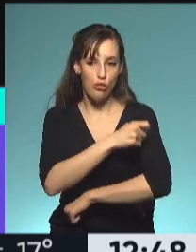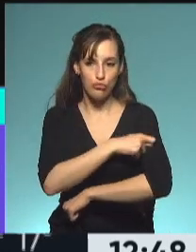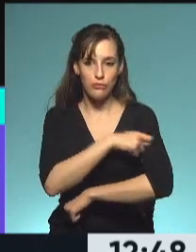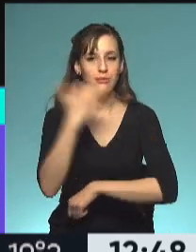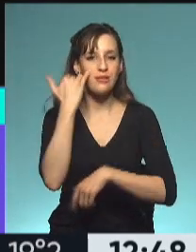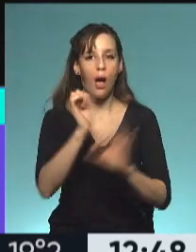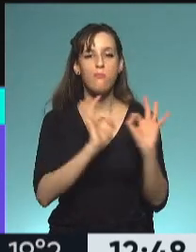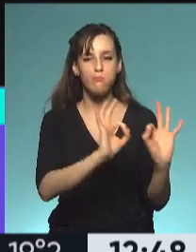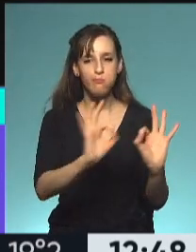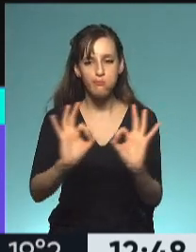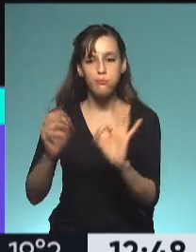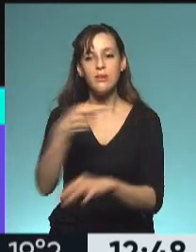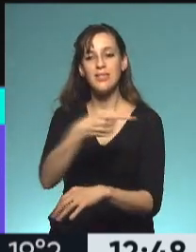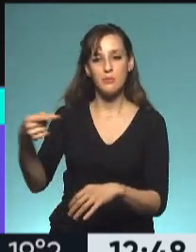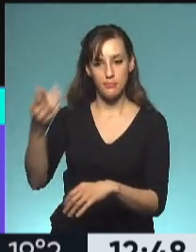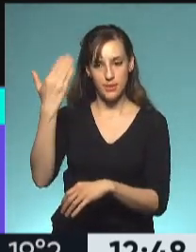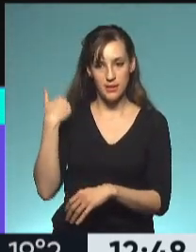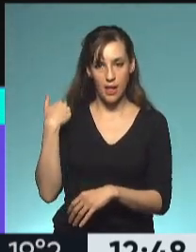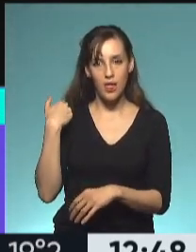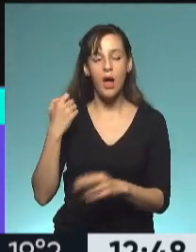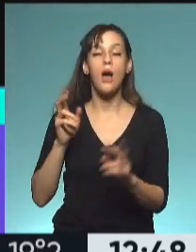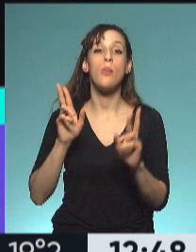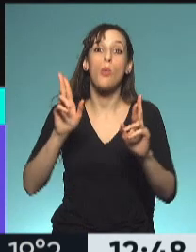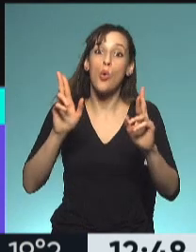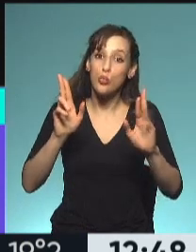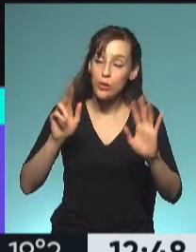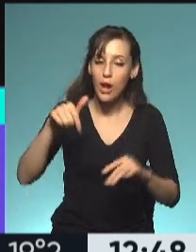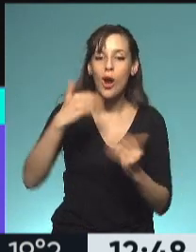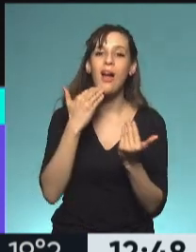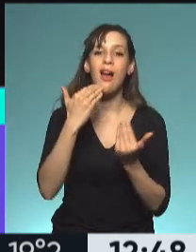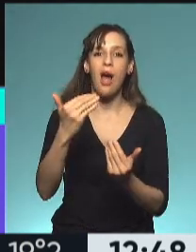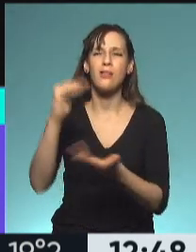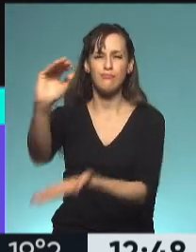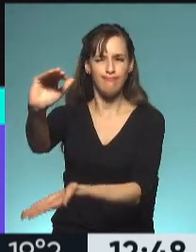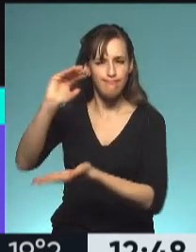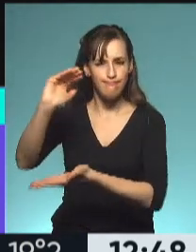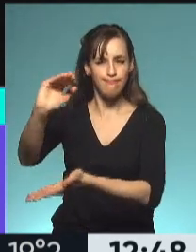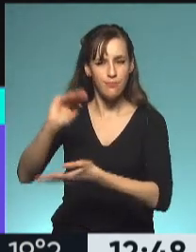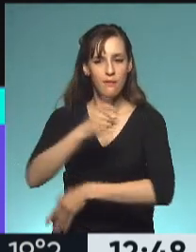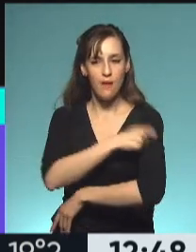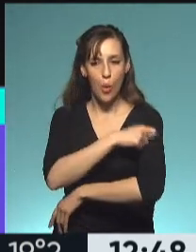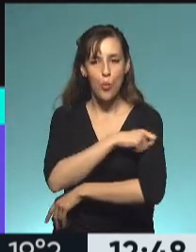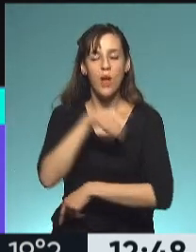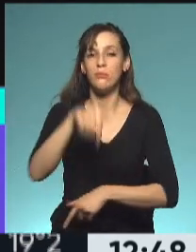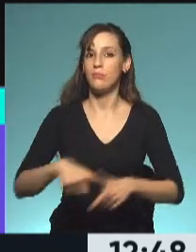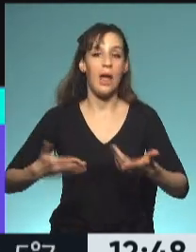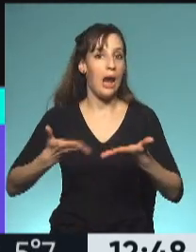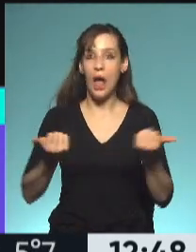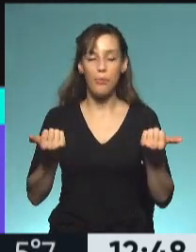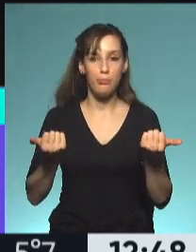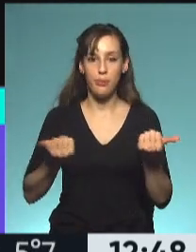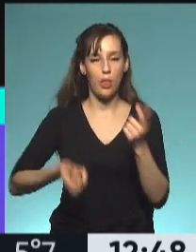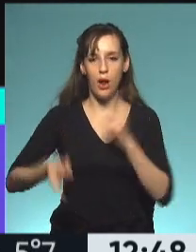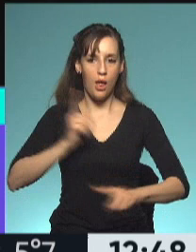la semana pasada y por suerte ahora con el ingreso de nuevas vacunas, estamos trabajando muy rápido para que tengan